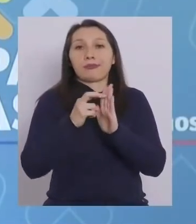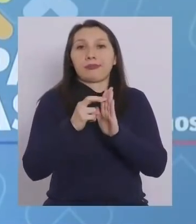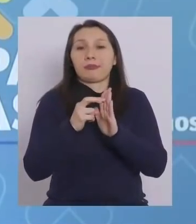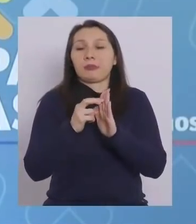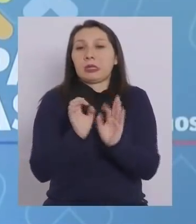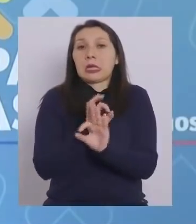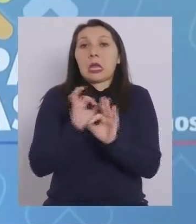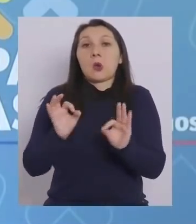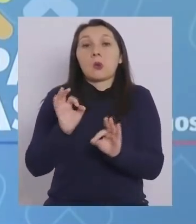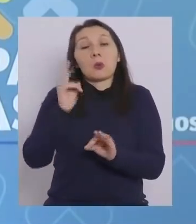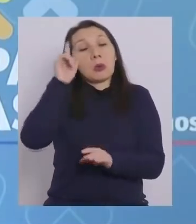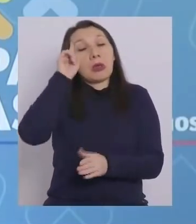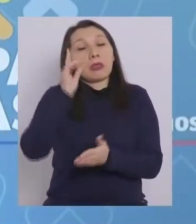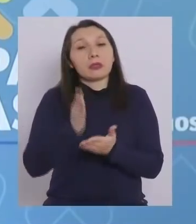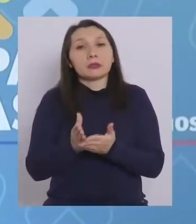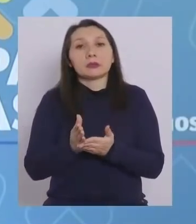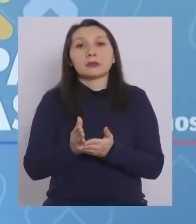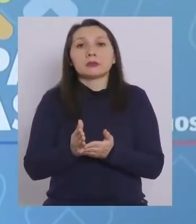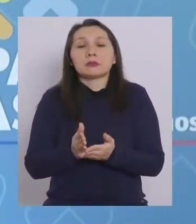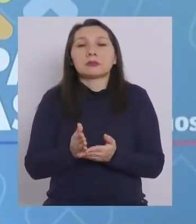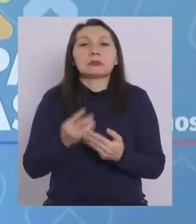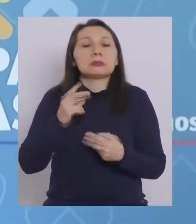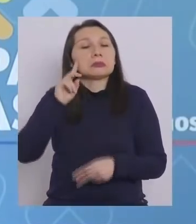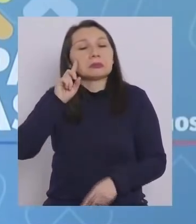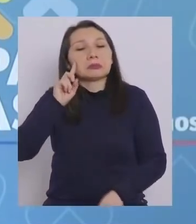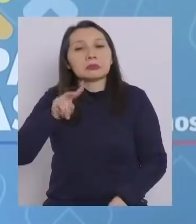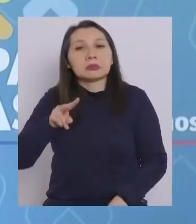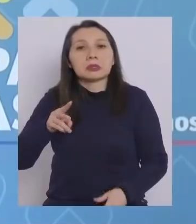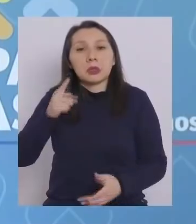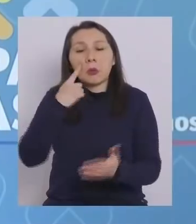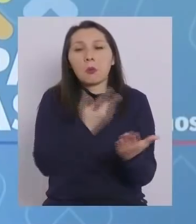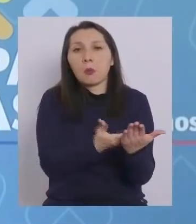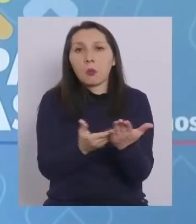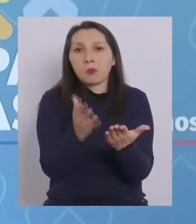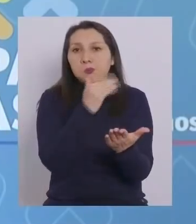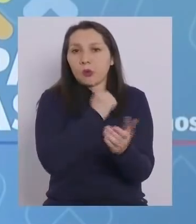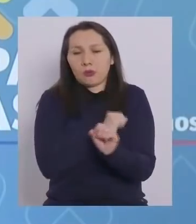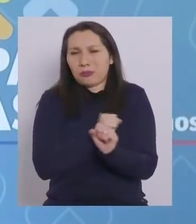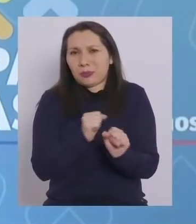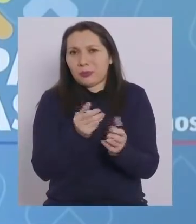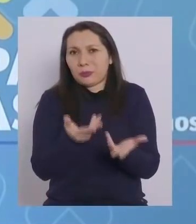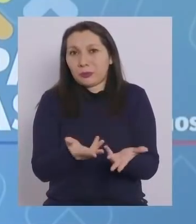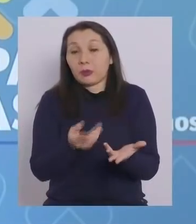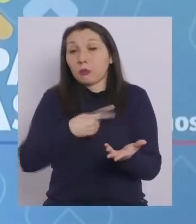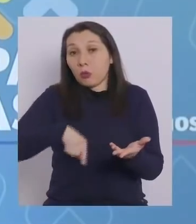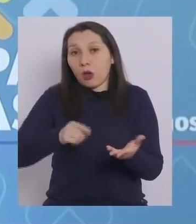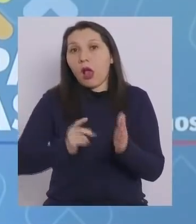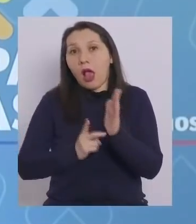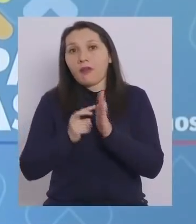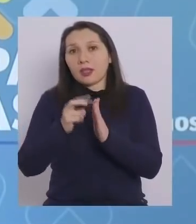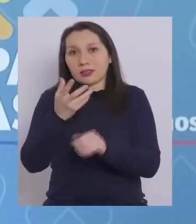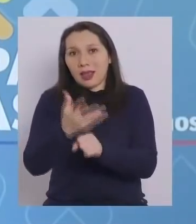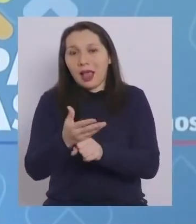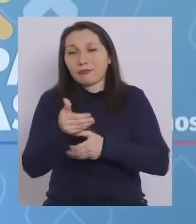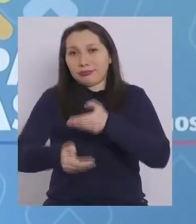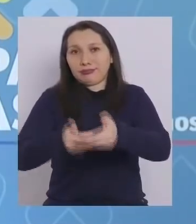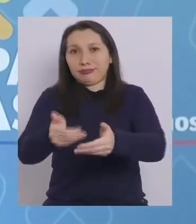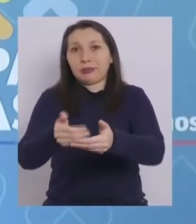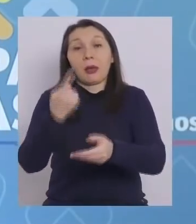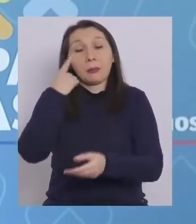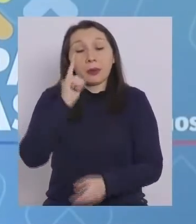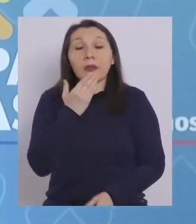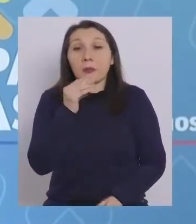Aquí nadie toma las decisiones sin evidencia. Y por lo tanto, por eso es que hemos avanzado. Pero también hemos dicho